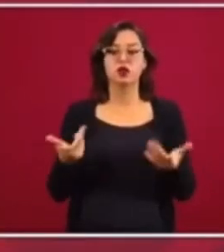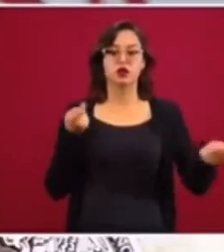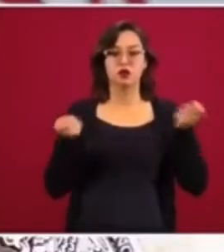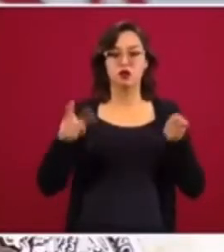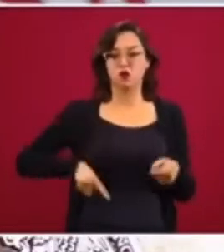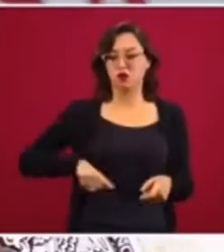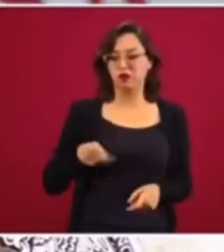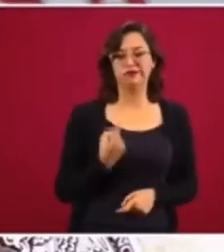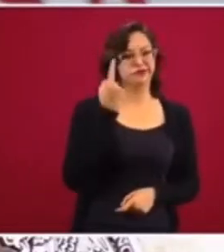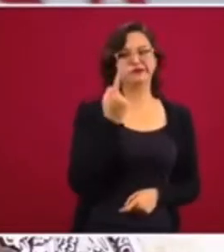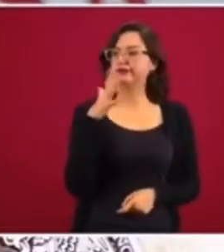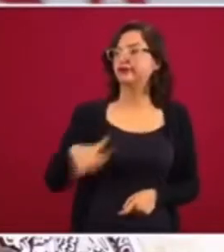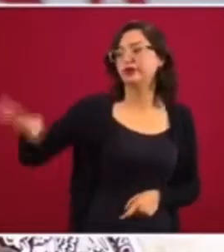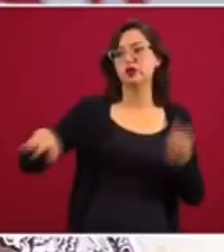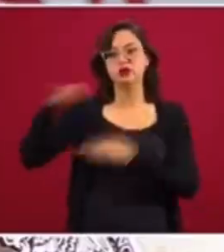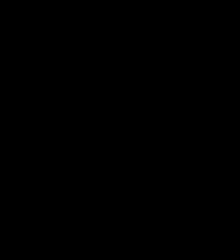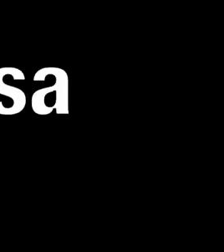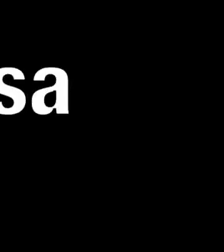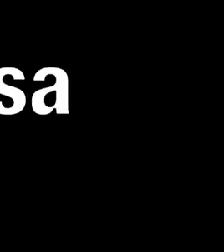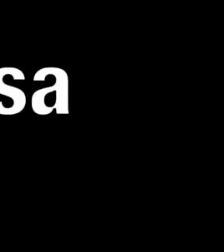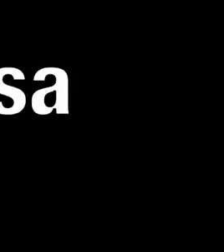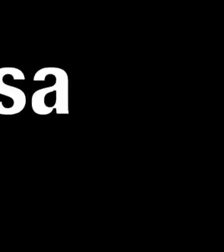gobernamos todos, nos ayudan a empujar el elefante.